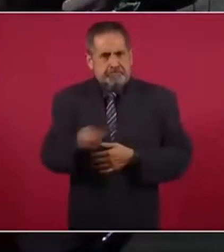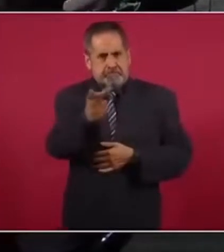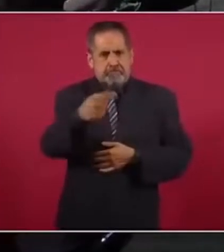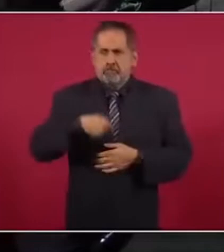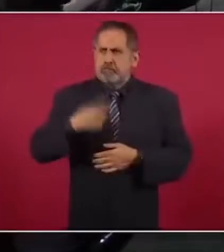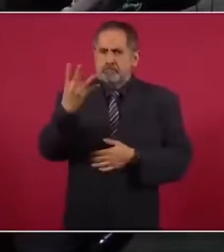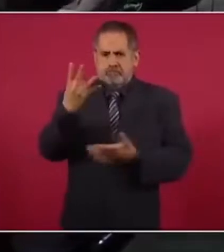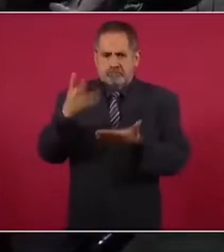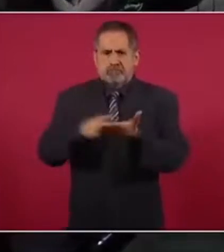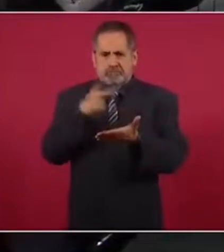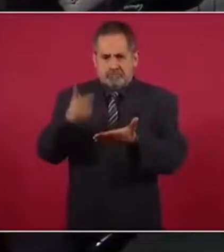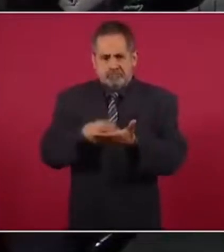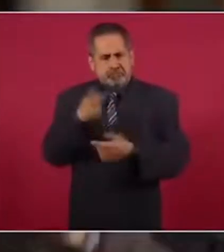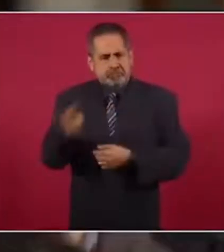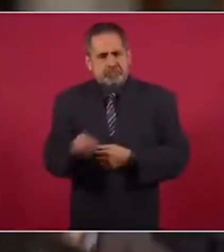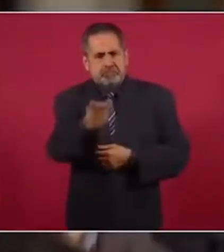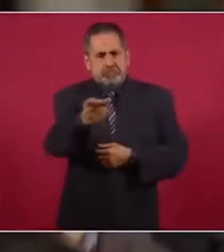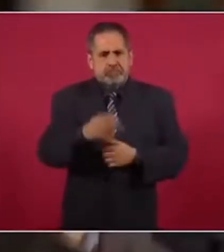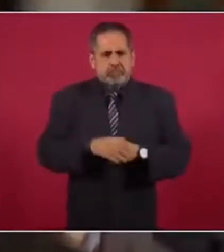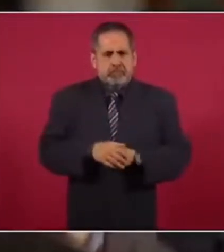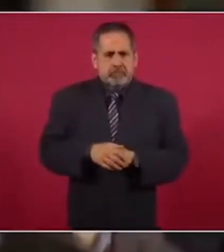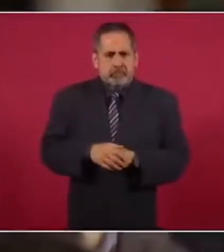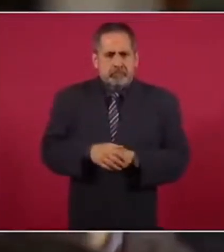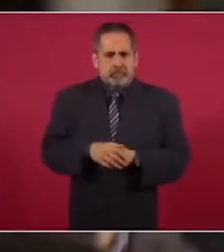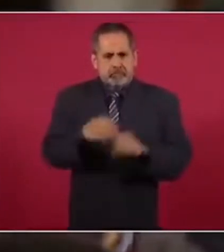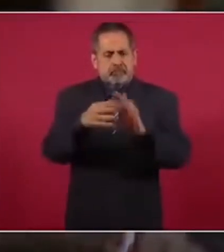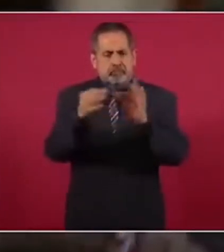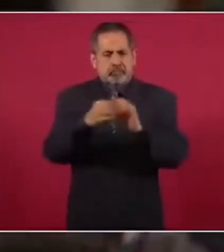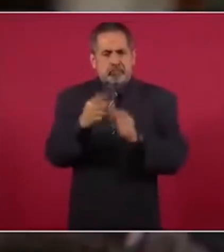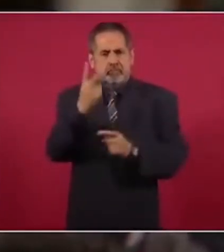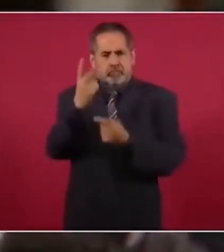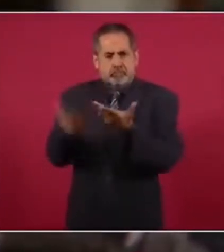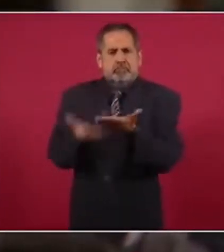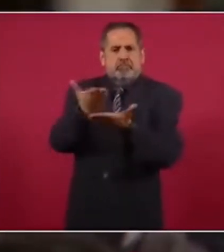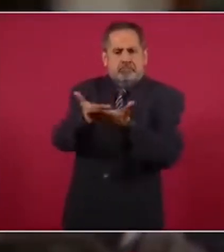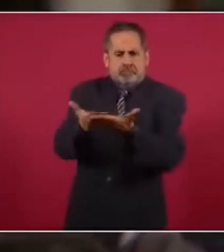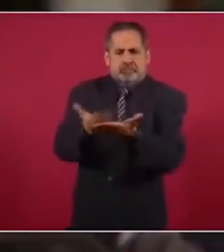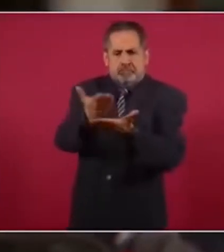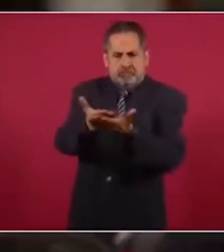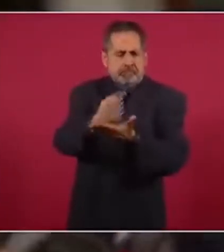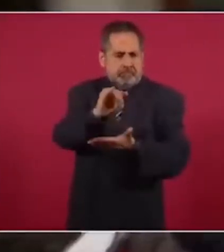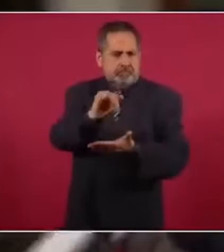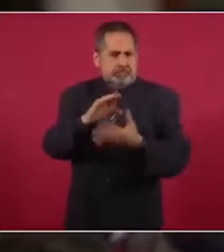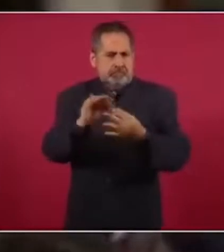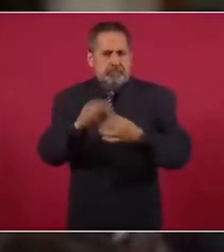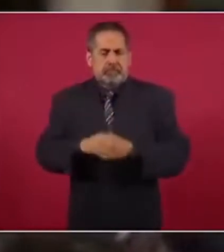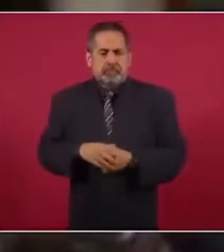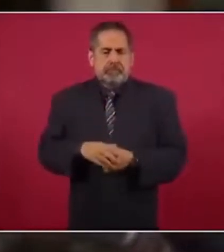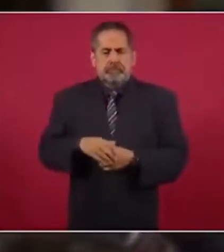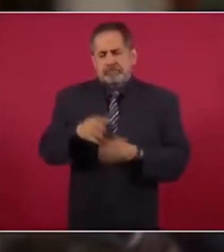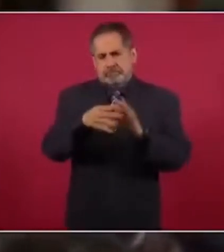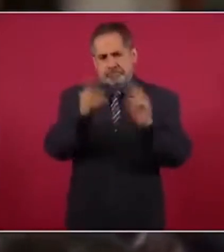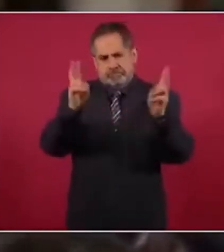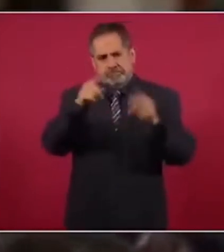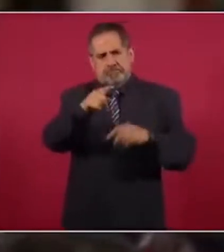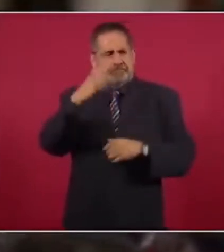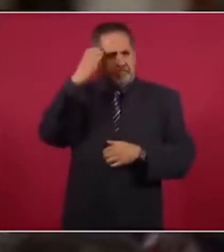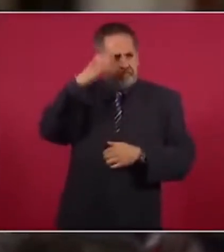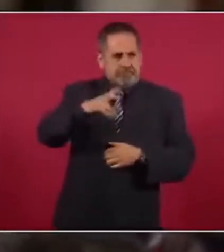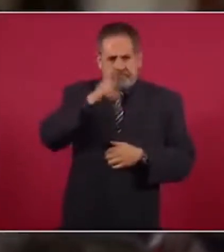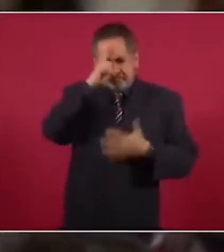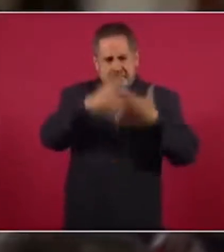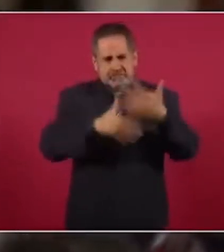esta es la cuarta ocasión. Para que no diga que sólo vengo a criticar, vengo a hacerle también dos propuestas. Ya que está hablando de criminalidad y de violencia,